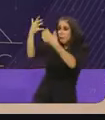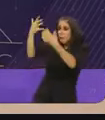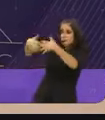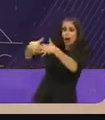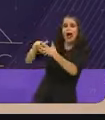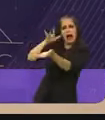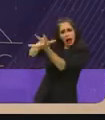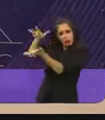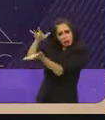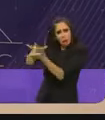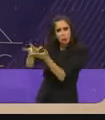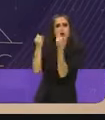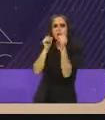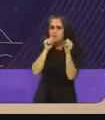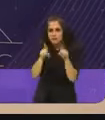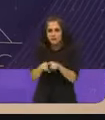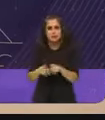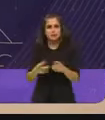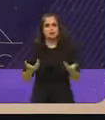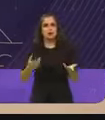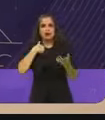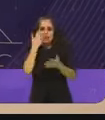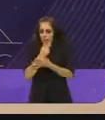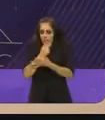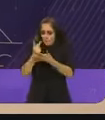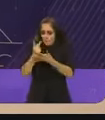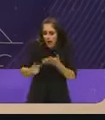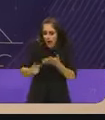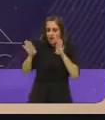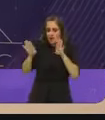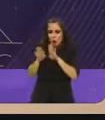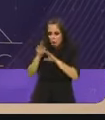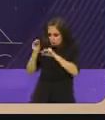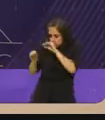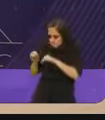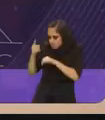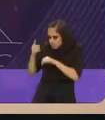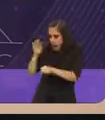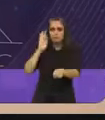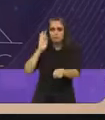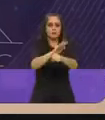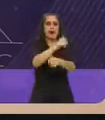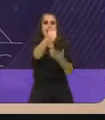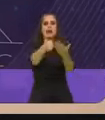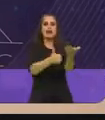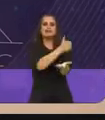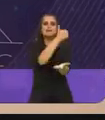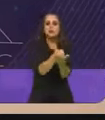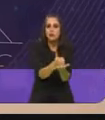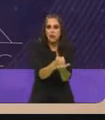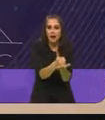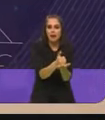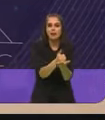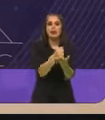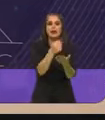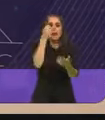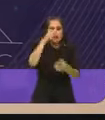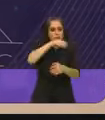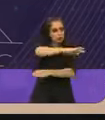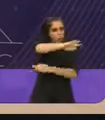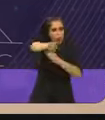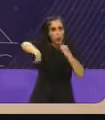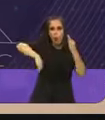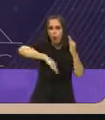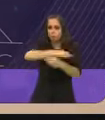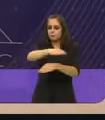vamos a desarrollar un plan económico metropolitano que tenga cabida esa